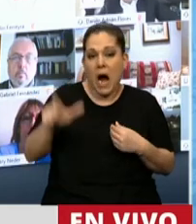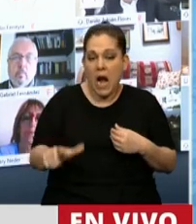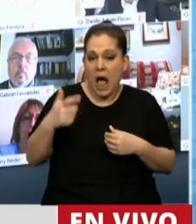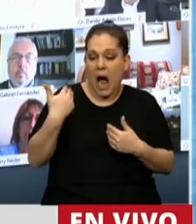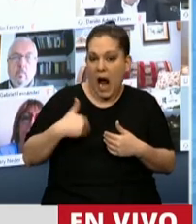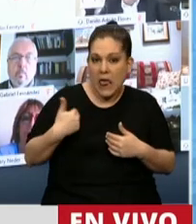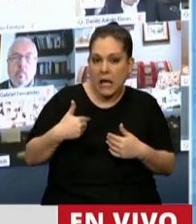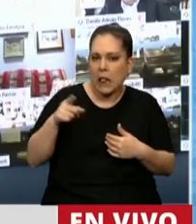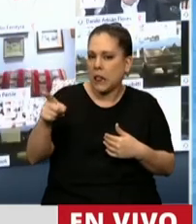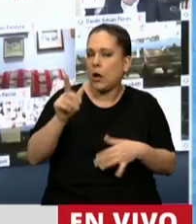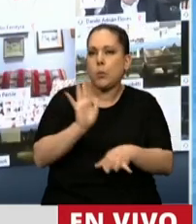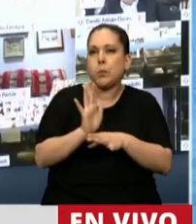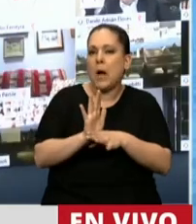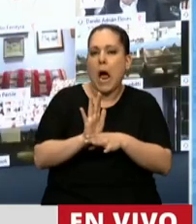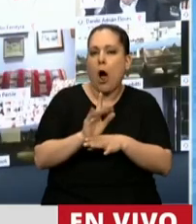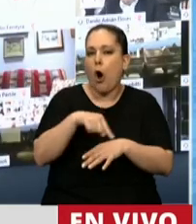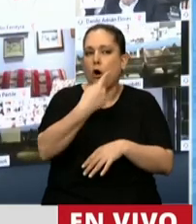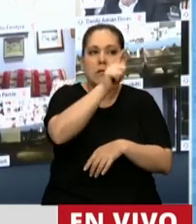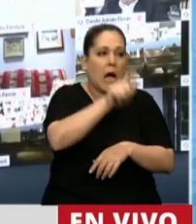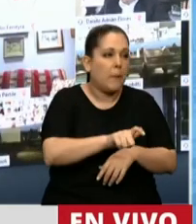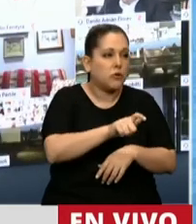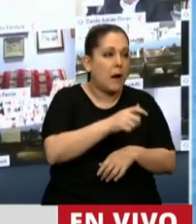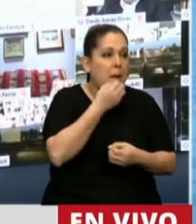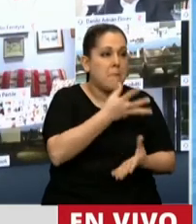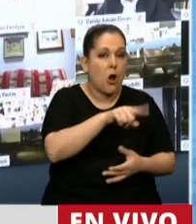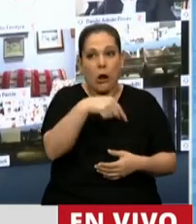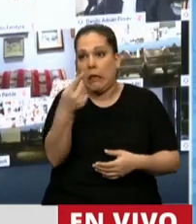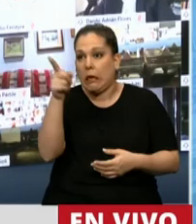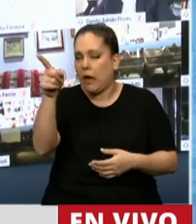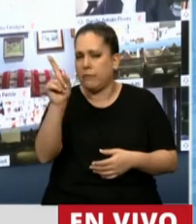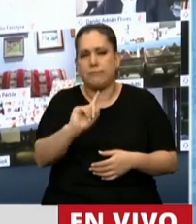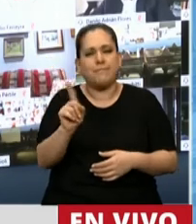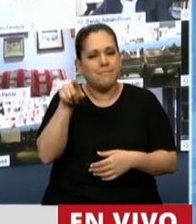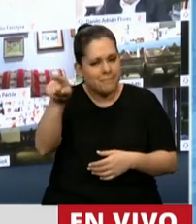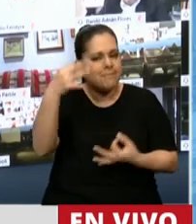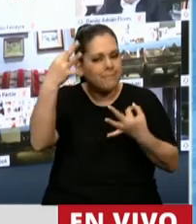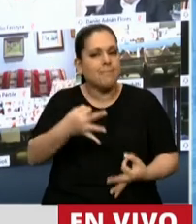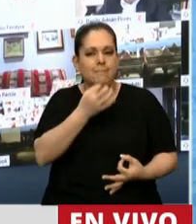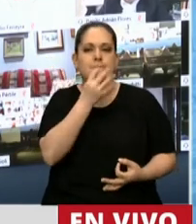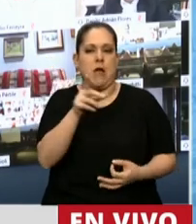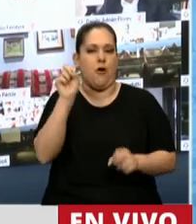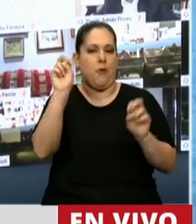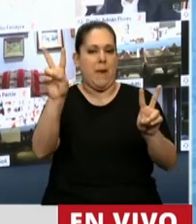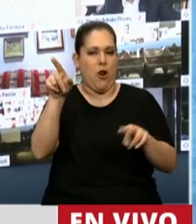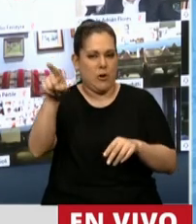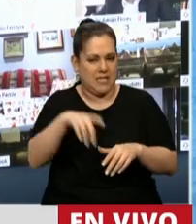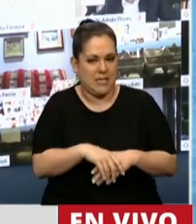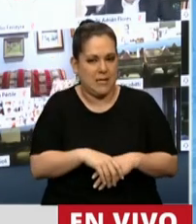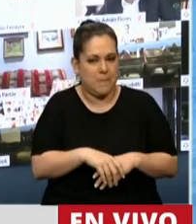no debía haber nada mejor que otro argentino. Este pensamiento, presidente,